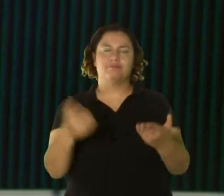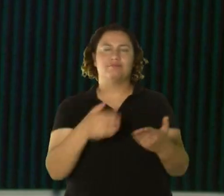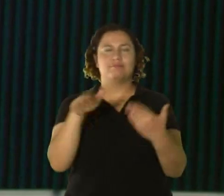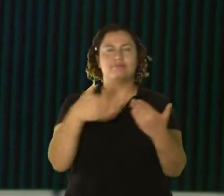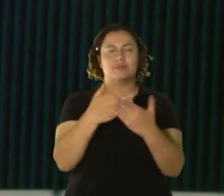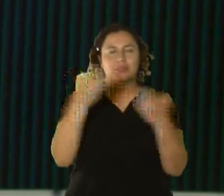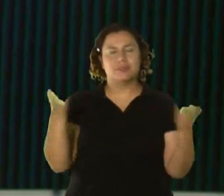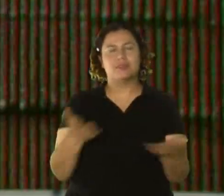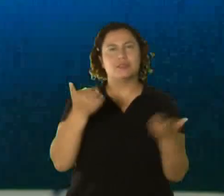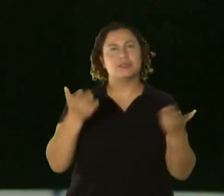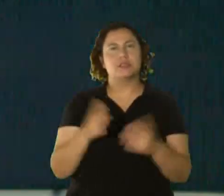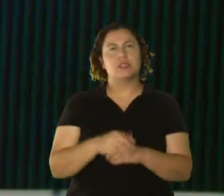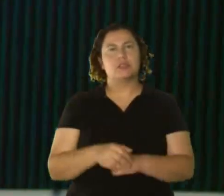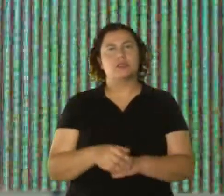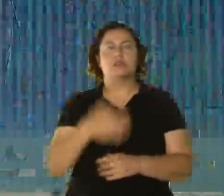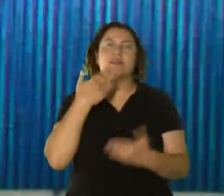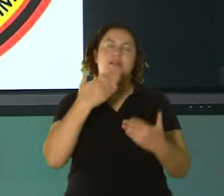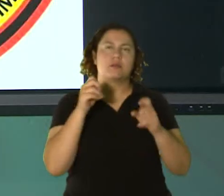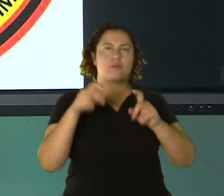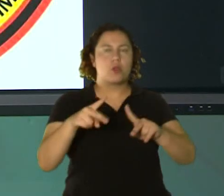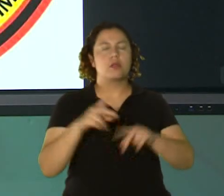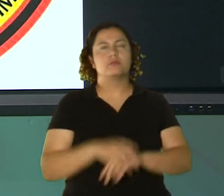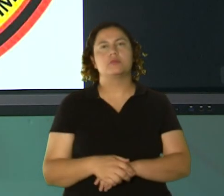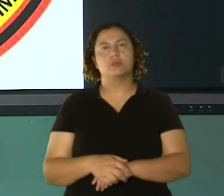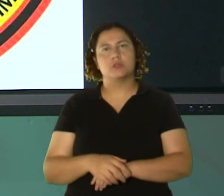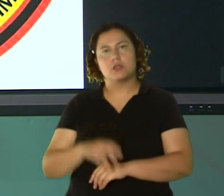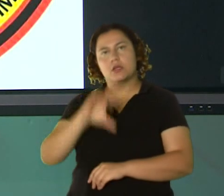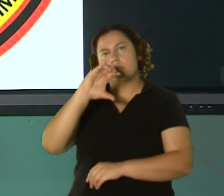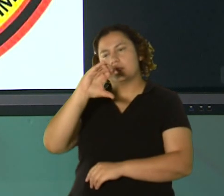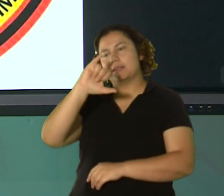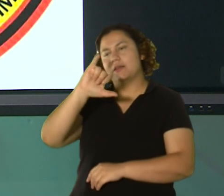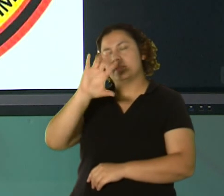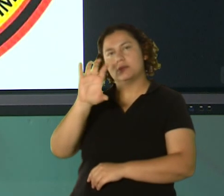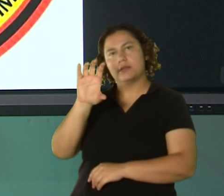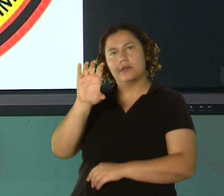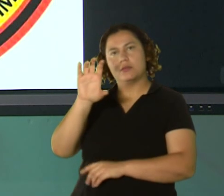Muy buenas tardes y gracias por la oportunidad, Miguel. CIC de Bayamón.